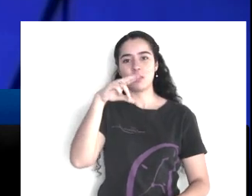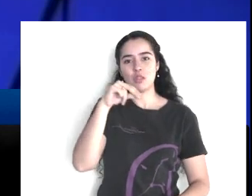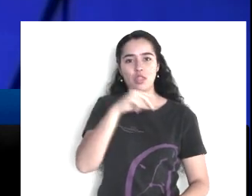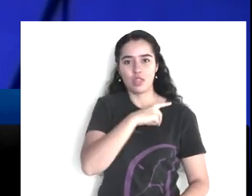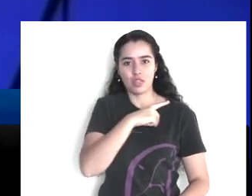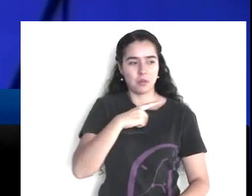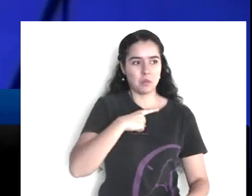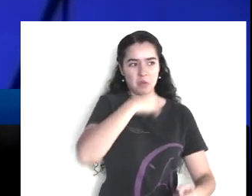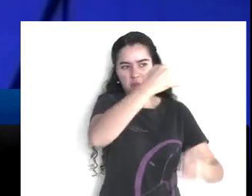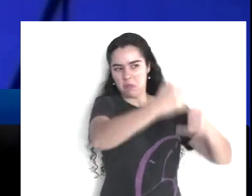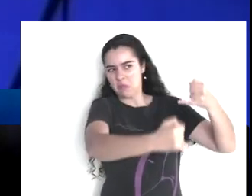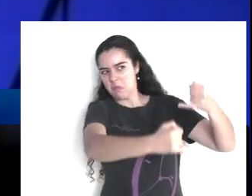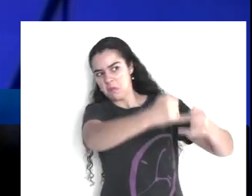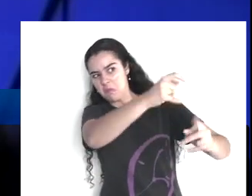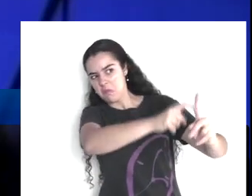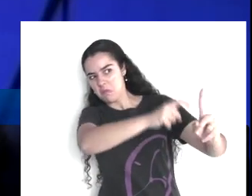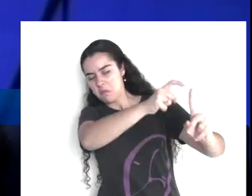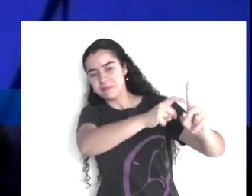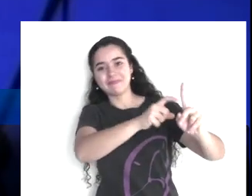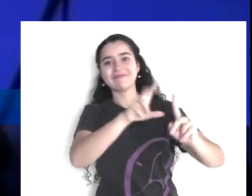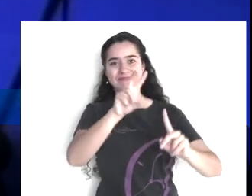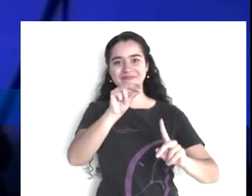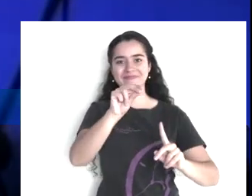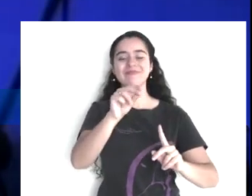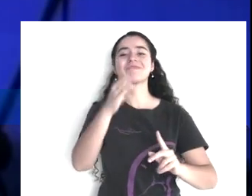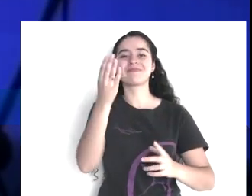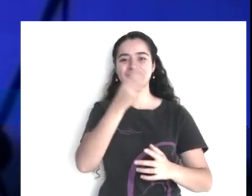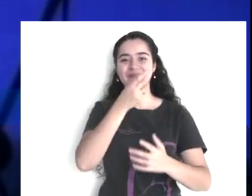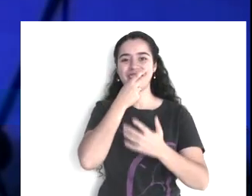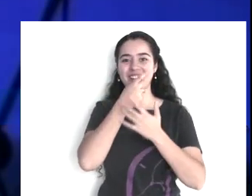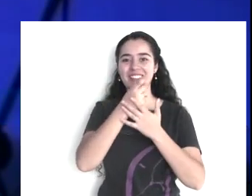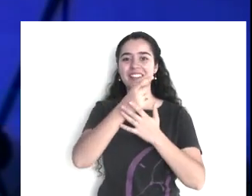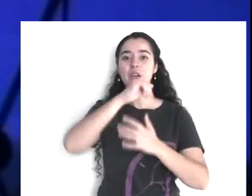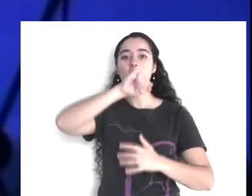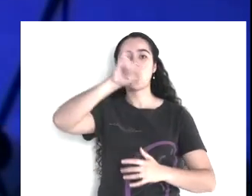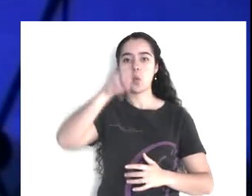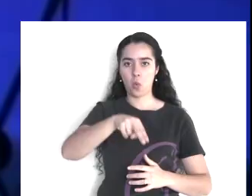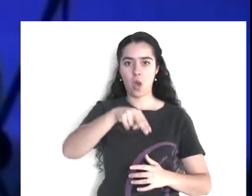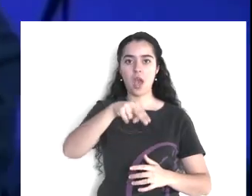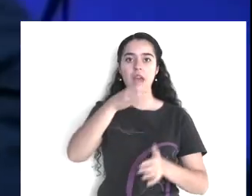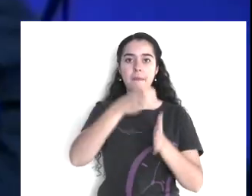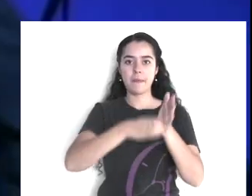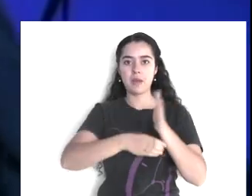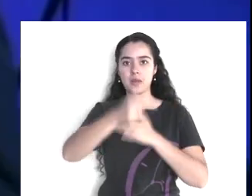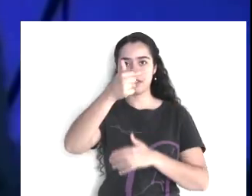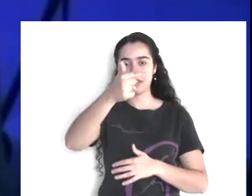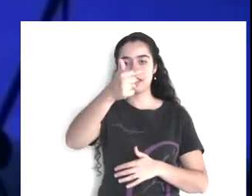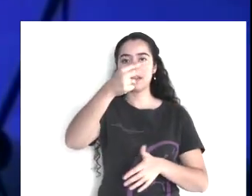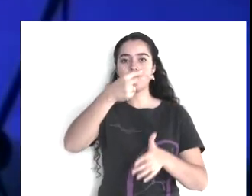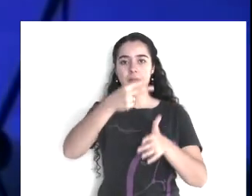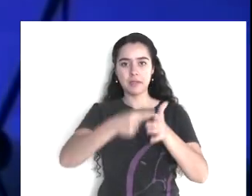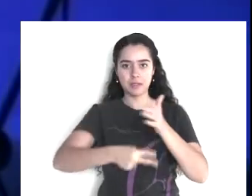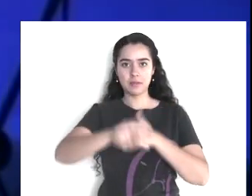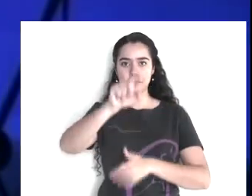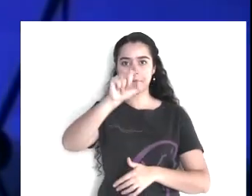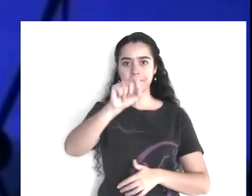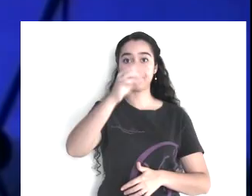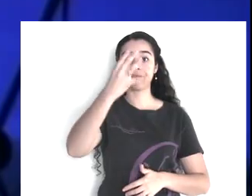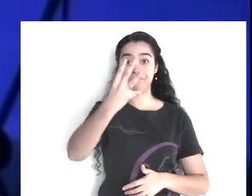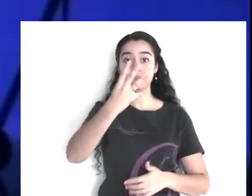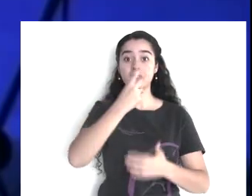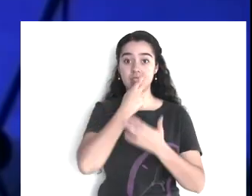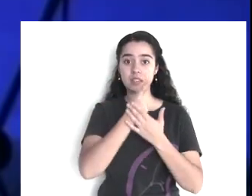nosotros. Y dice Juan 7.24 No juzguéis